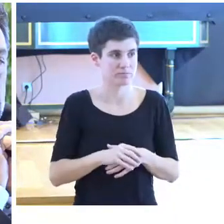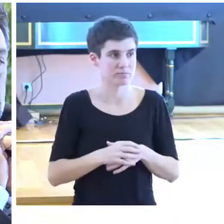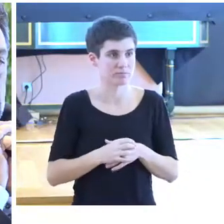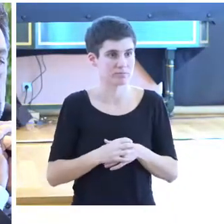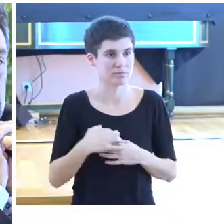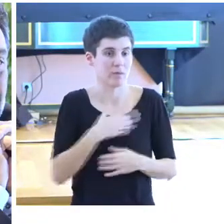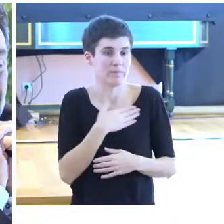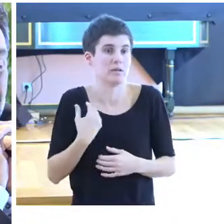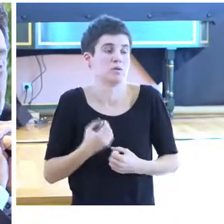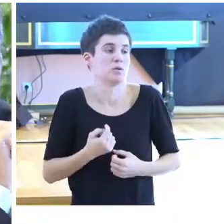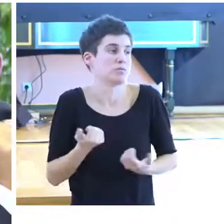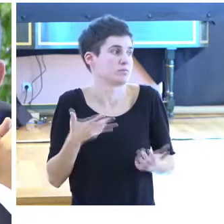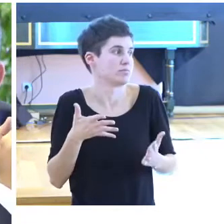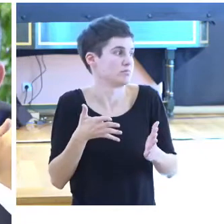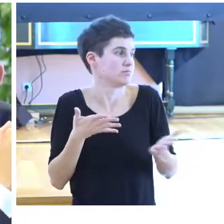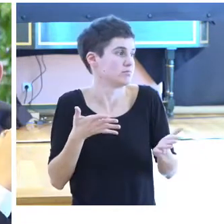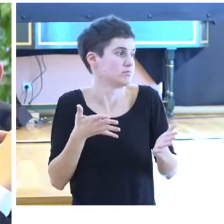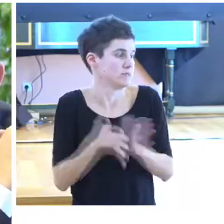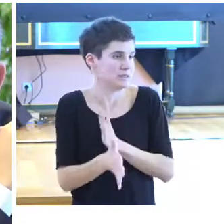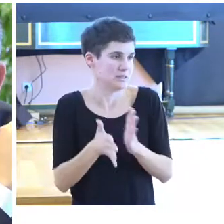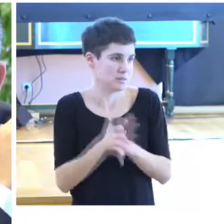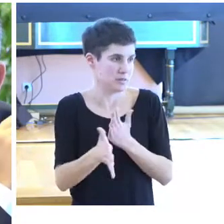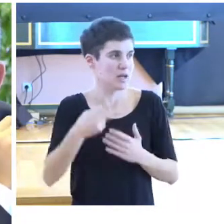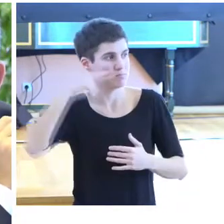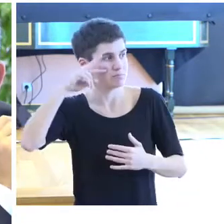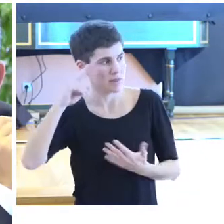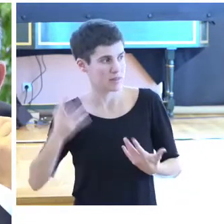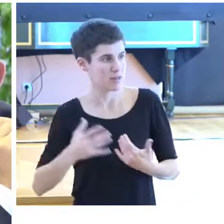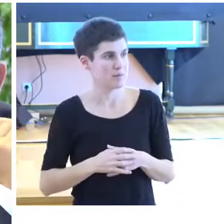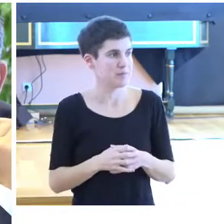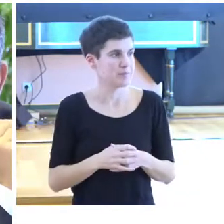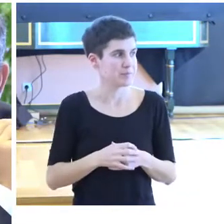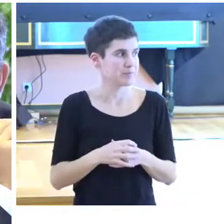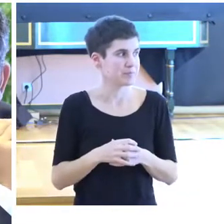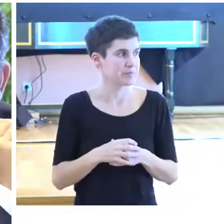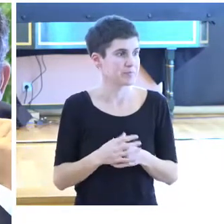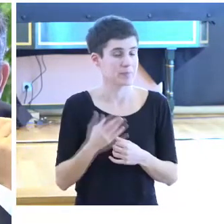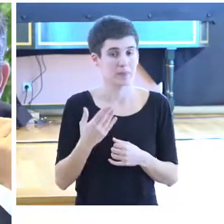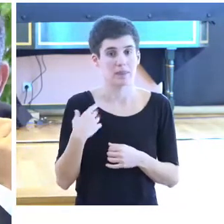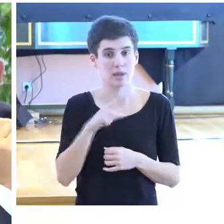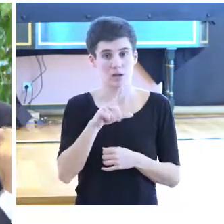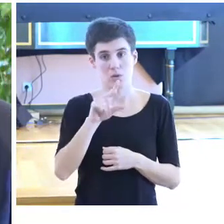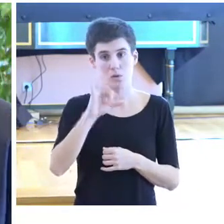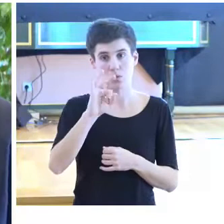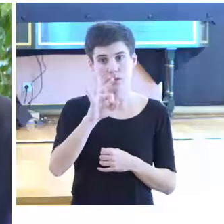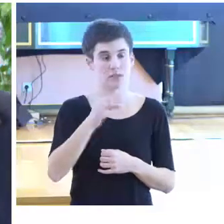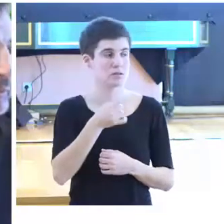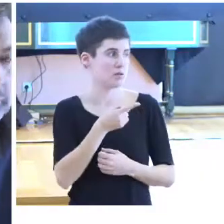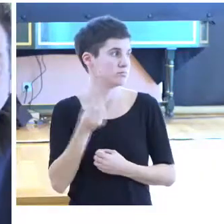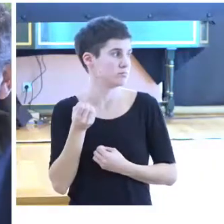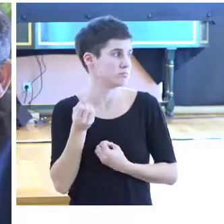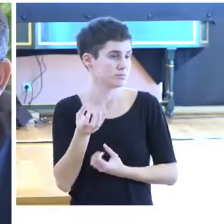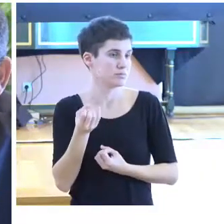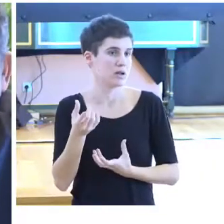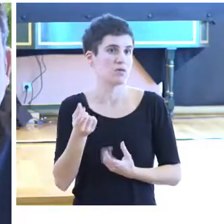explicaros cómo ha ido. Como comentaba Luis, la experiencia está relacionada con la